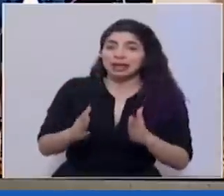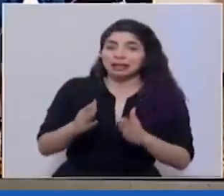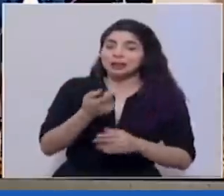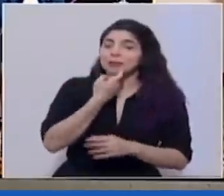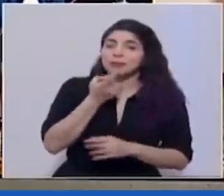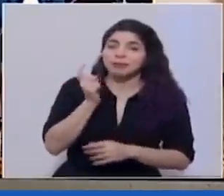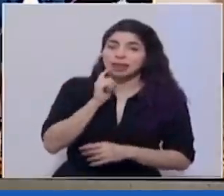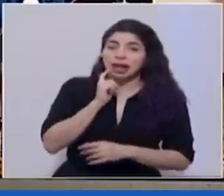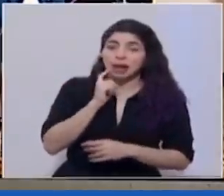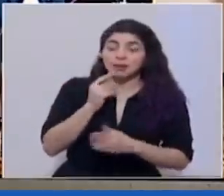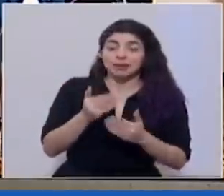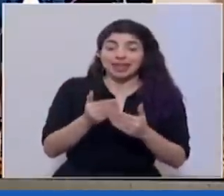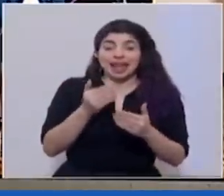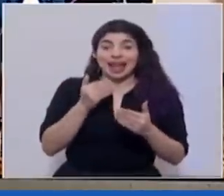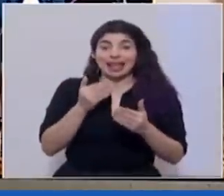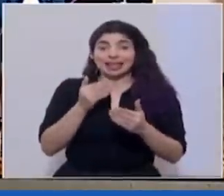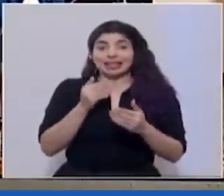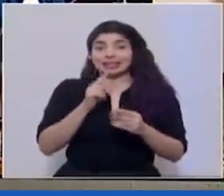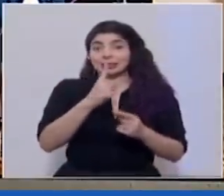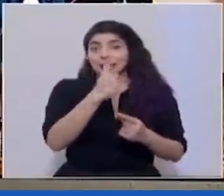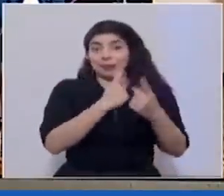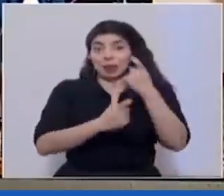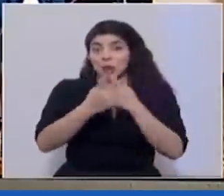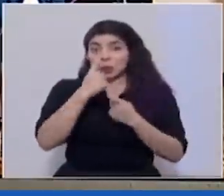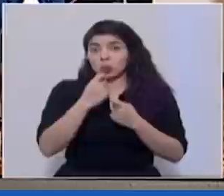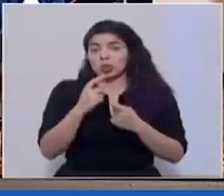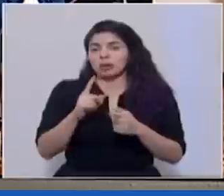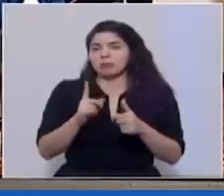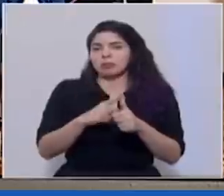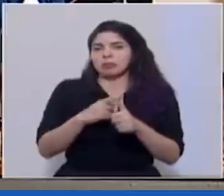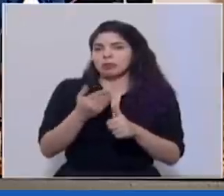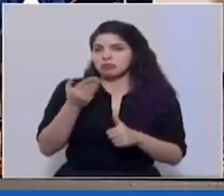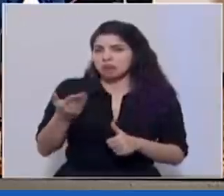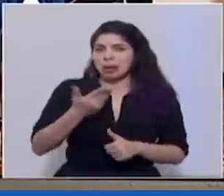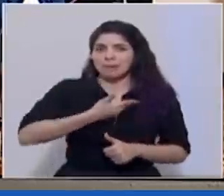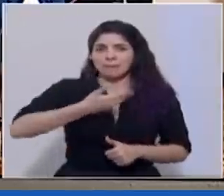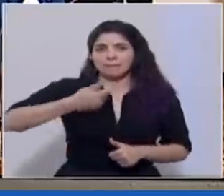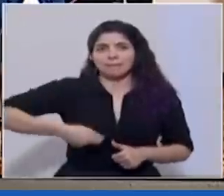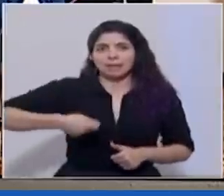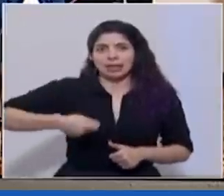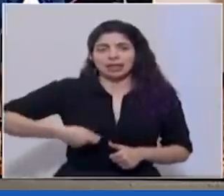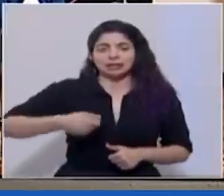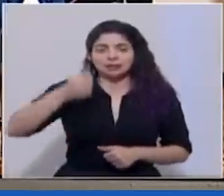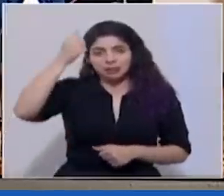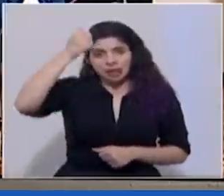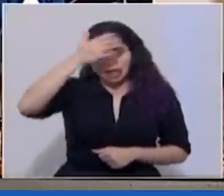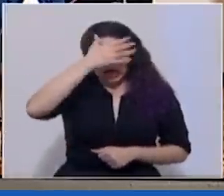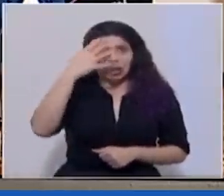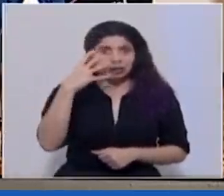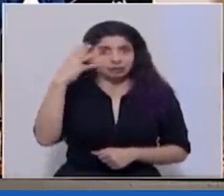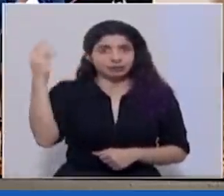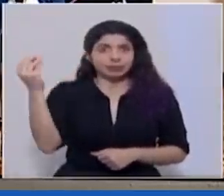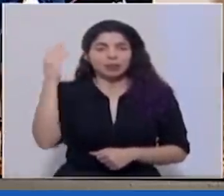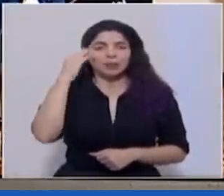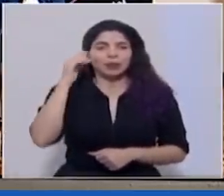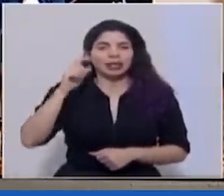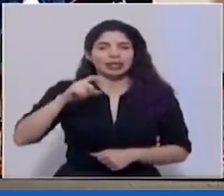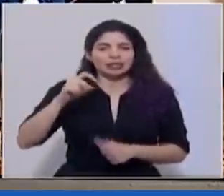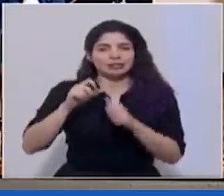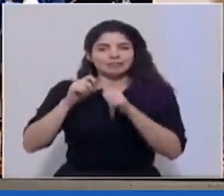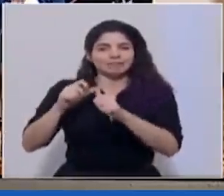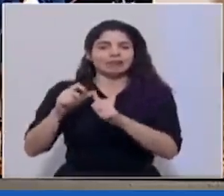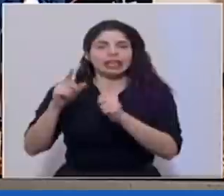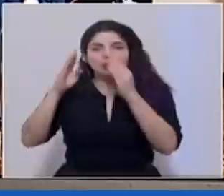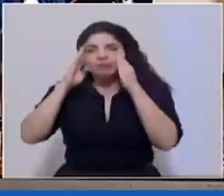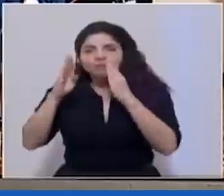Garrido. Antes de continuar con el periodo de consultas, vamos a permitir que el señor presidente de la República, don Carlos Alvarado, se retire, quien debe continuar